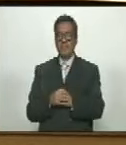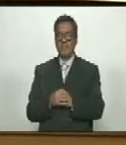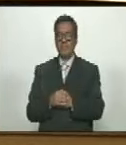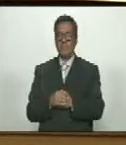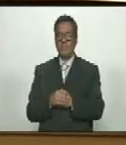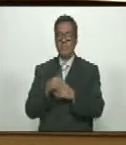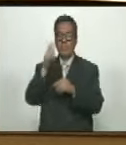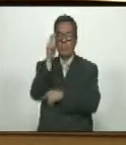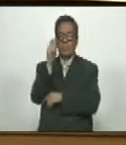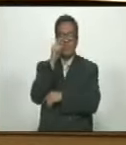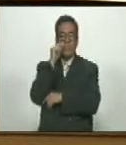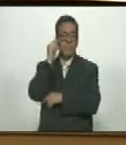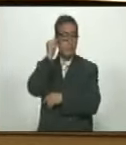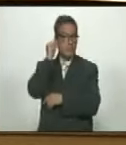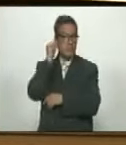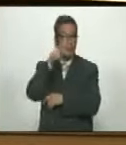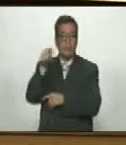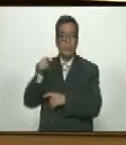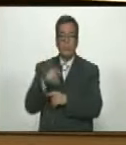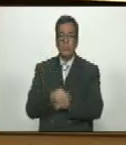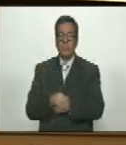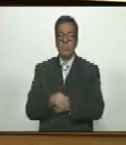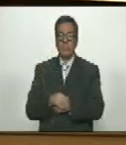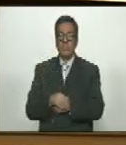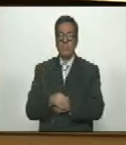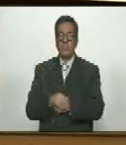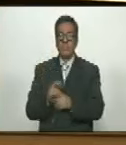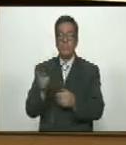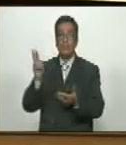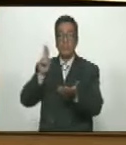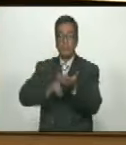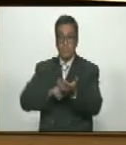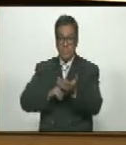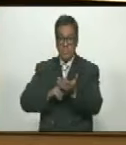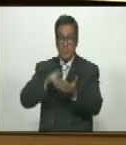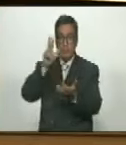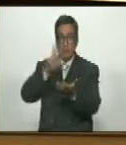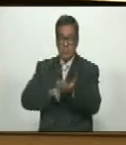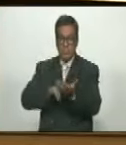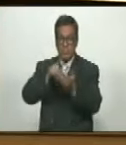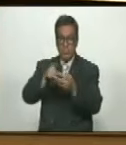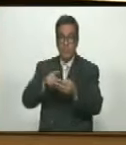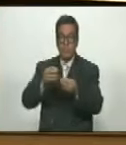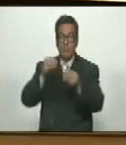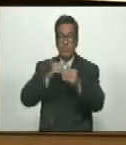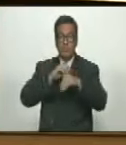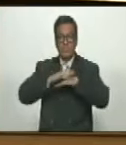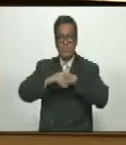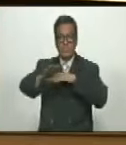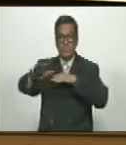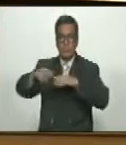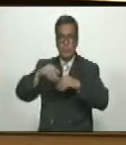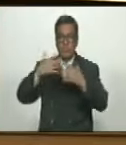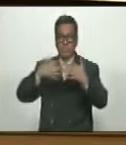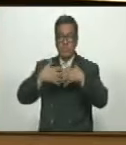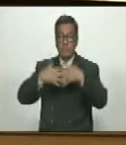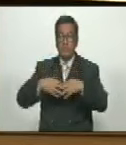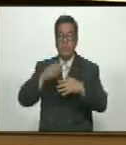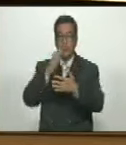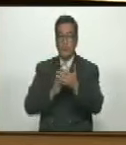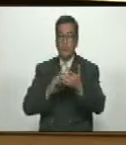las honorables diputadas y los honorables diputados que estén de acuerdo en aprobar la solicitud de prórroga de las empresas mixtas